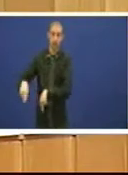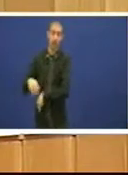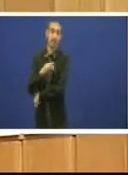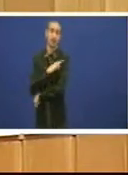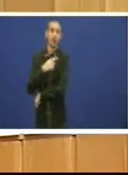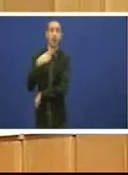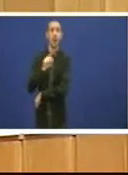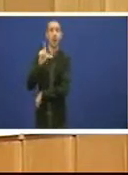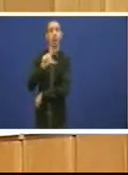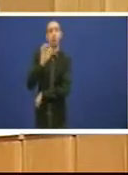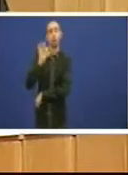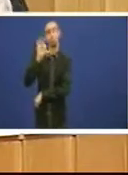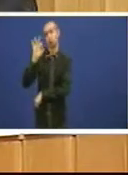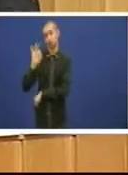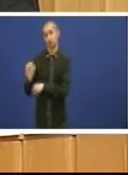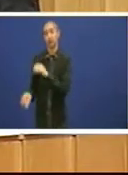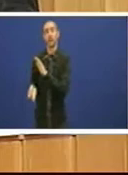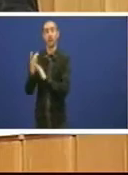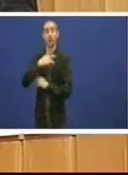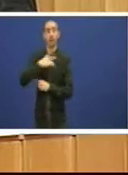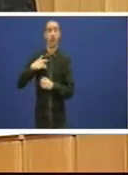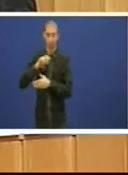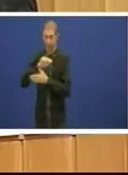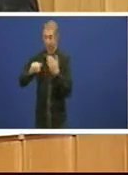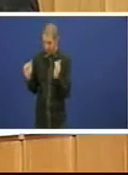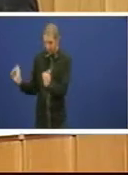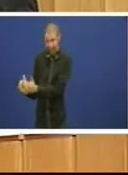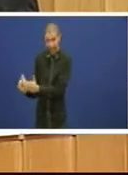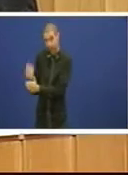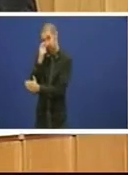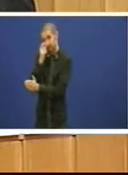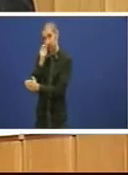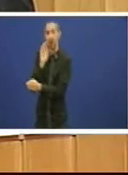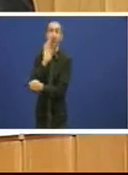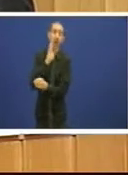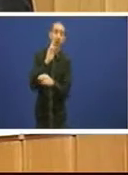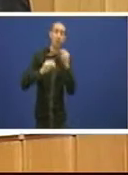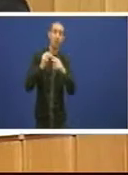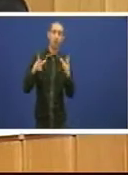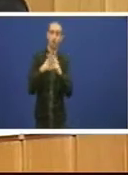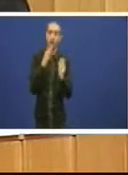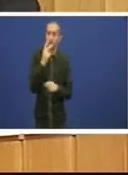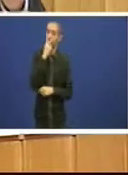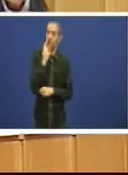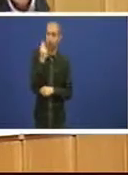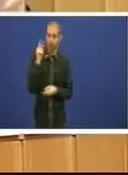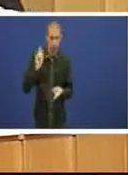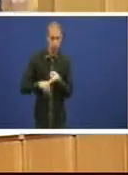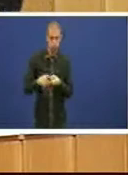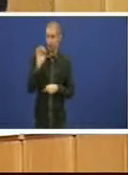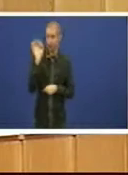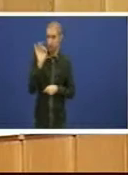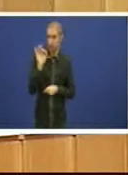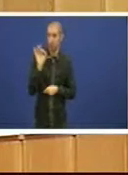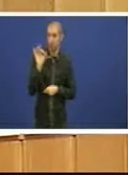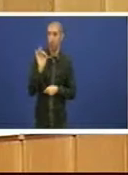pequeno porque a caixa segue sendo caixa e resulta que a obra social que agora non ten un peso que ten eses remanentes ah, pero ten que